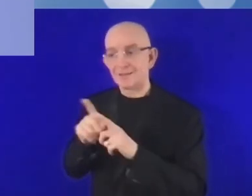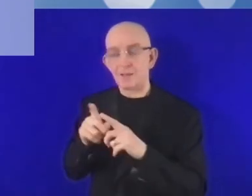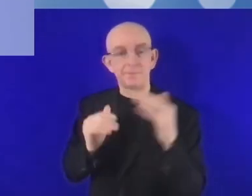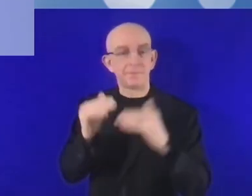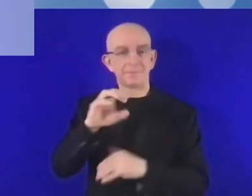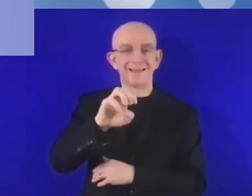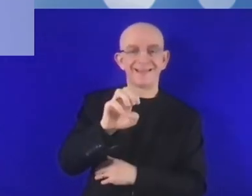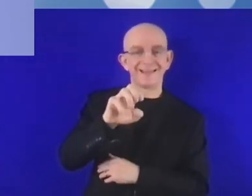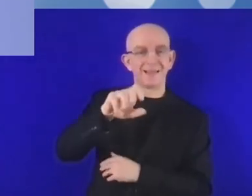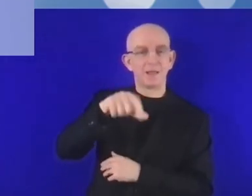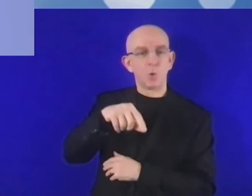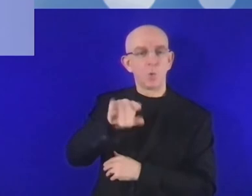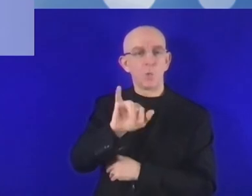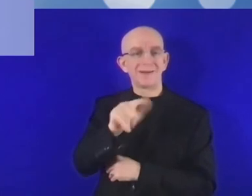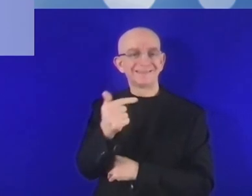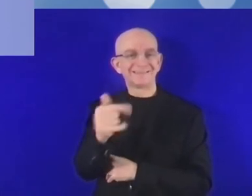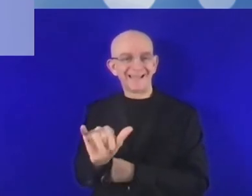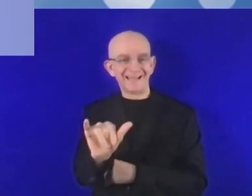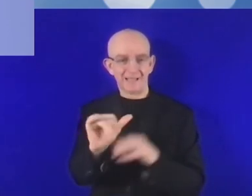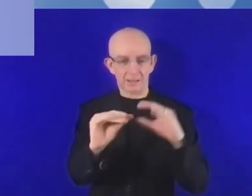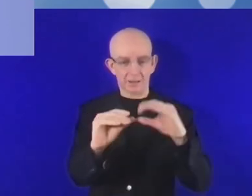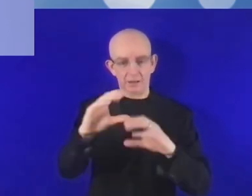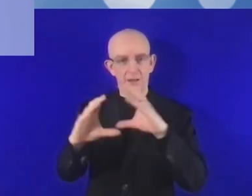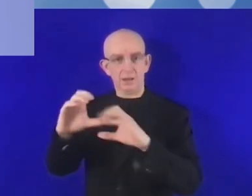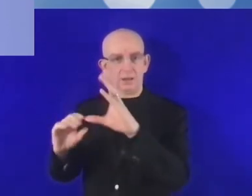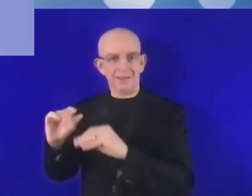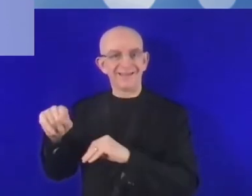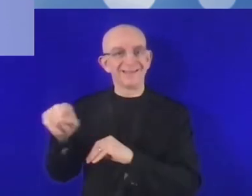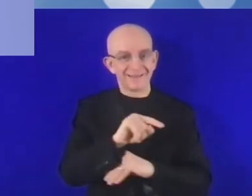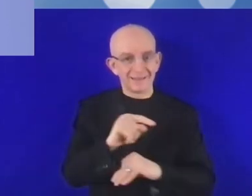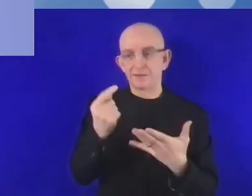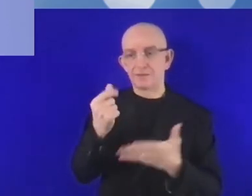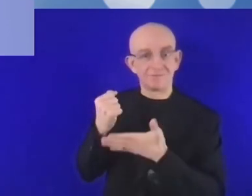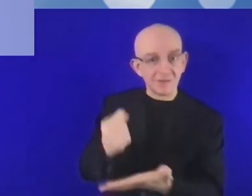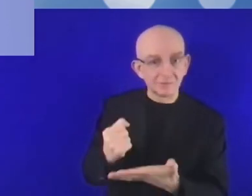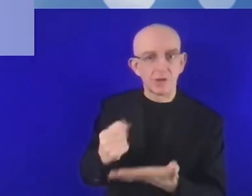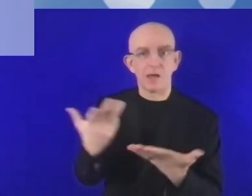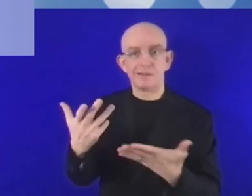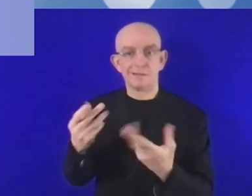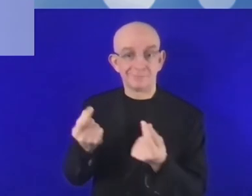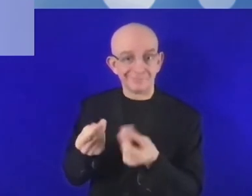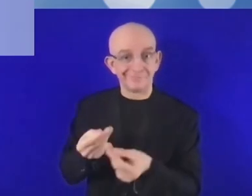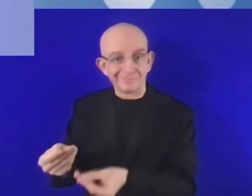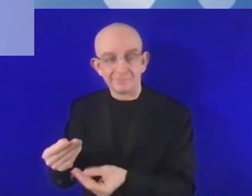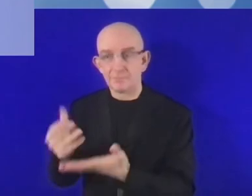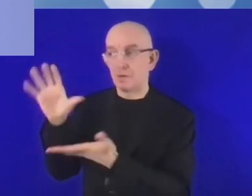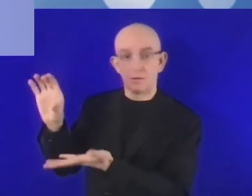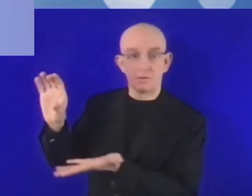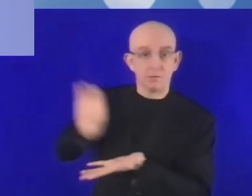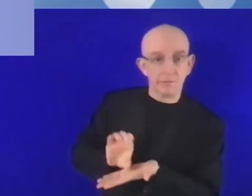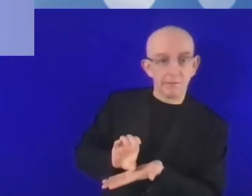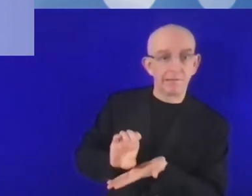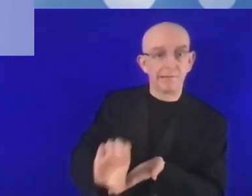ejemplo, sobre la financiación del capital de alto riesgo. Y aquí necesitamos herramientas que puedan